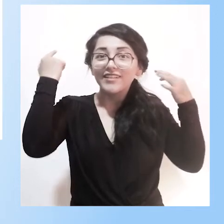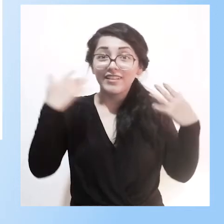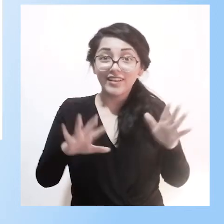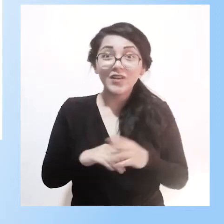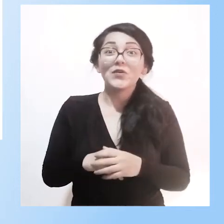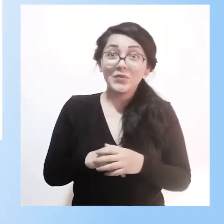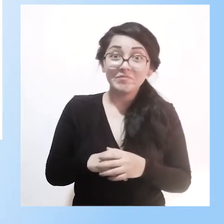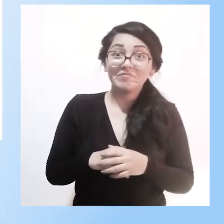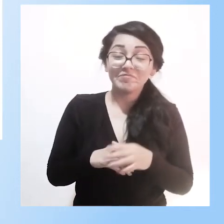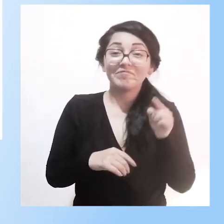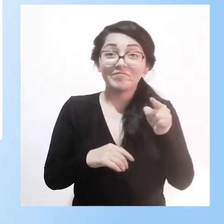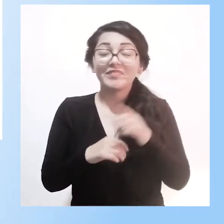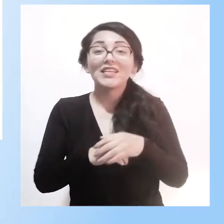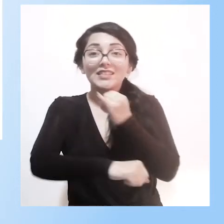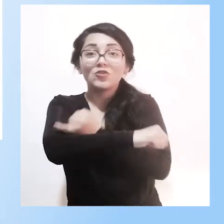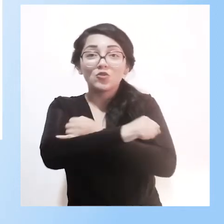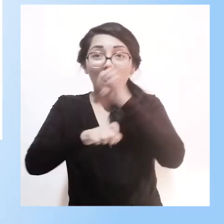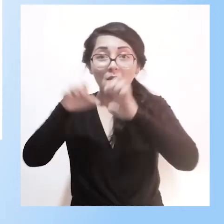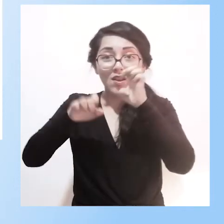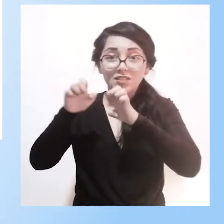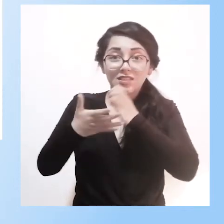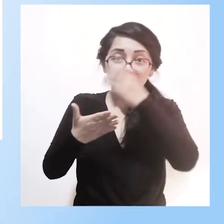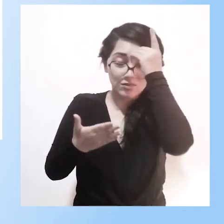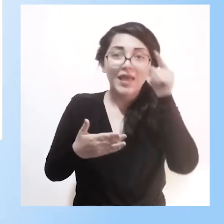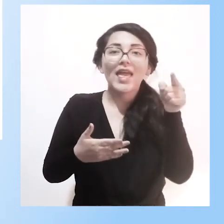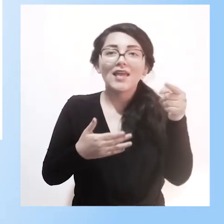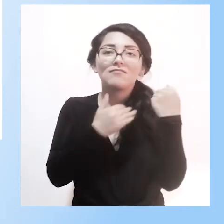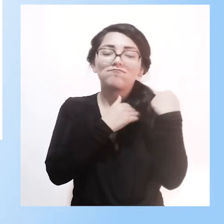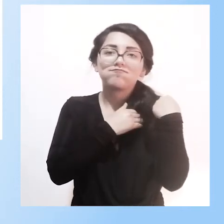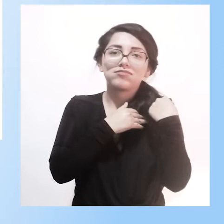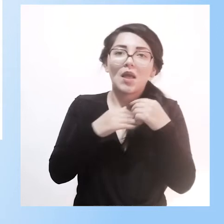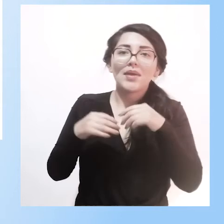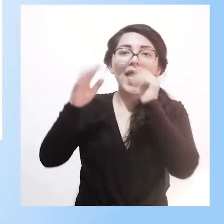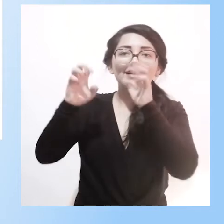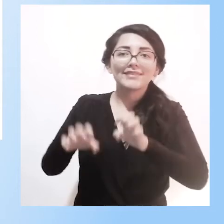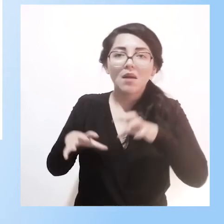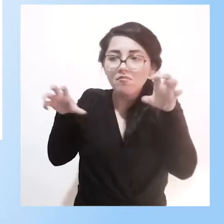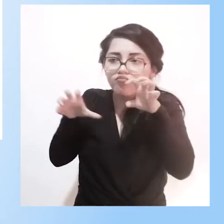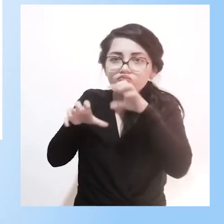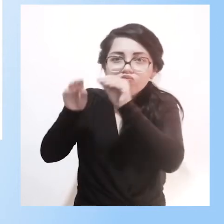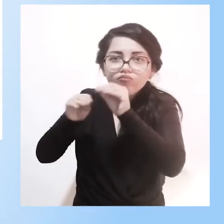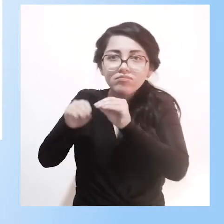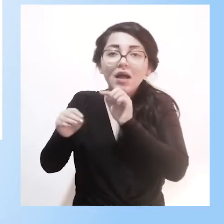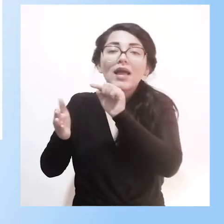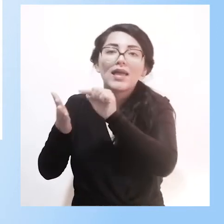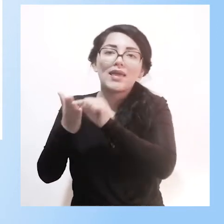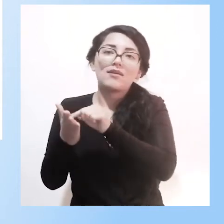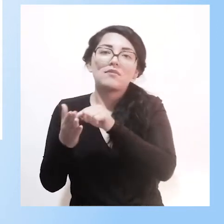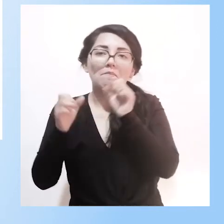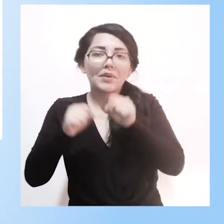Educativa. Ellos hacen, son los encargados de elaborar la prueba para graduarse, es de manera digital,